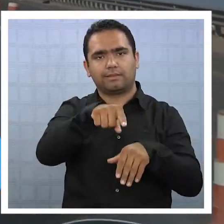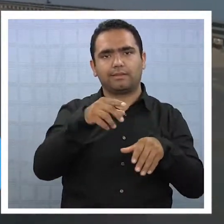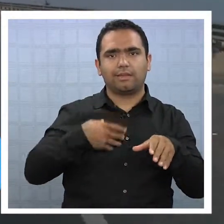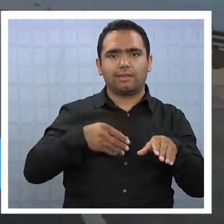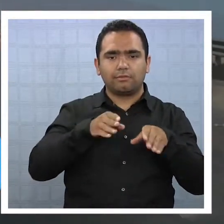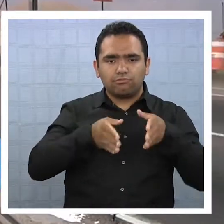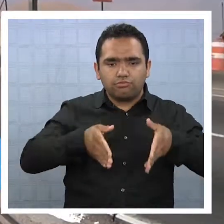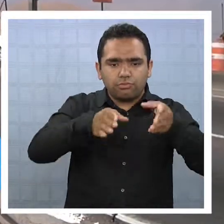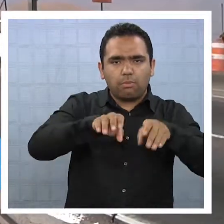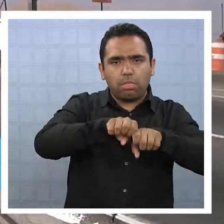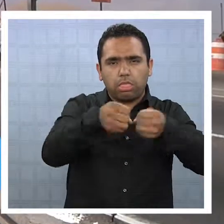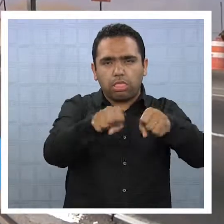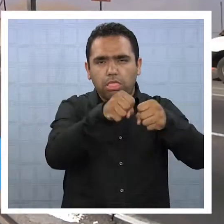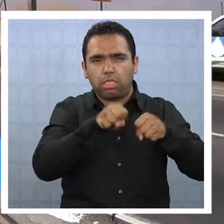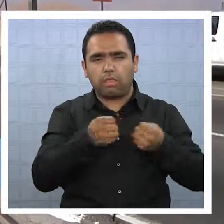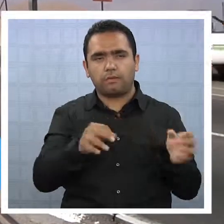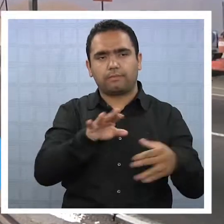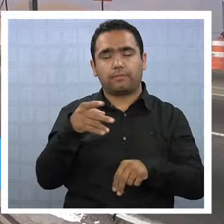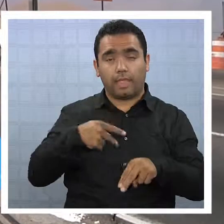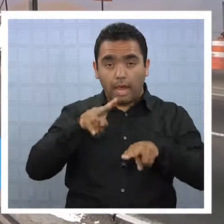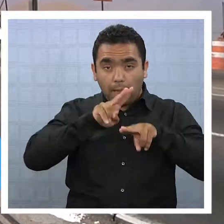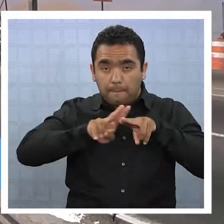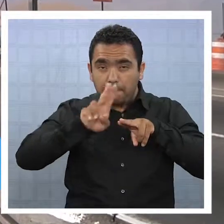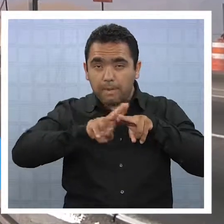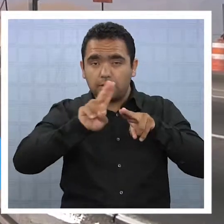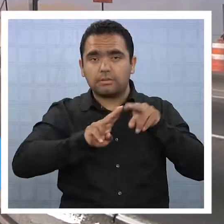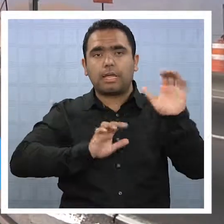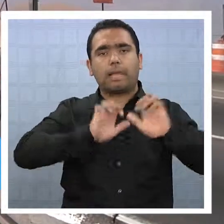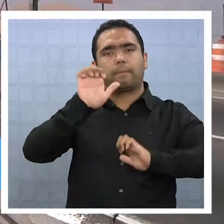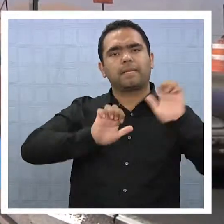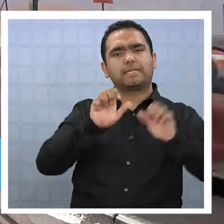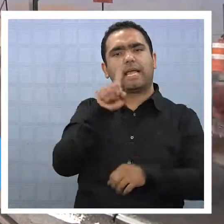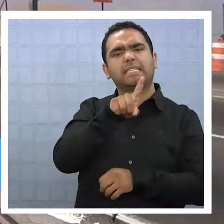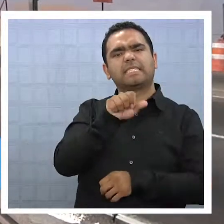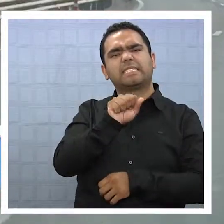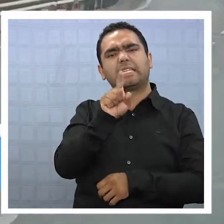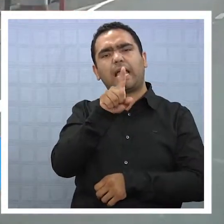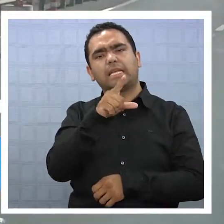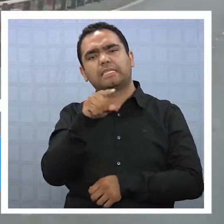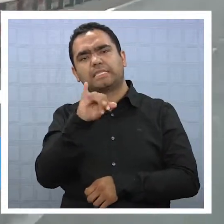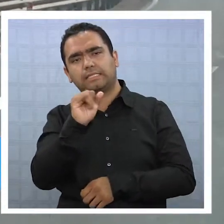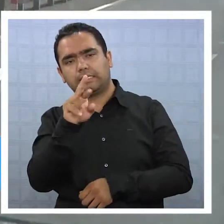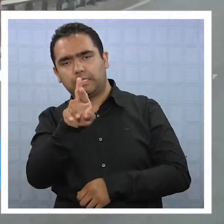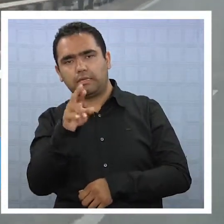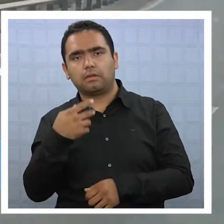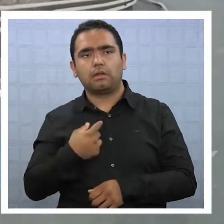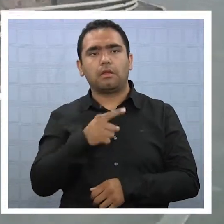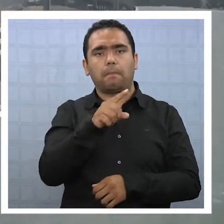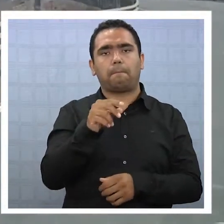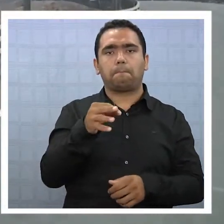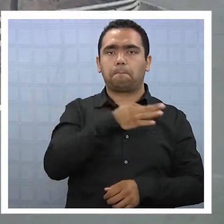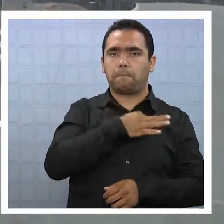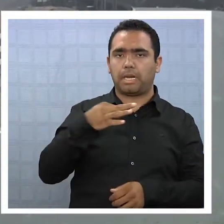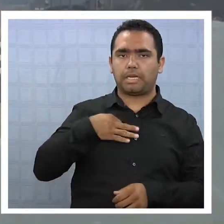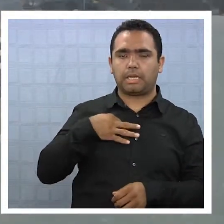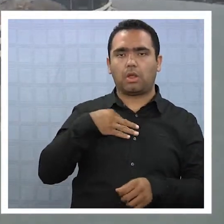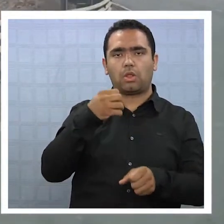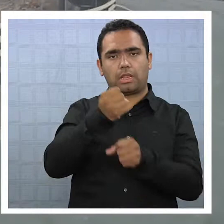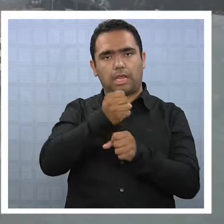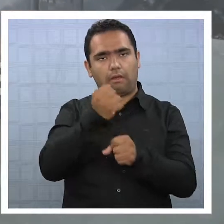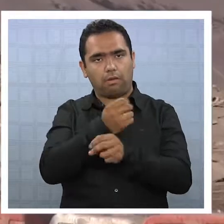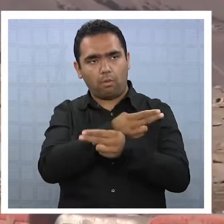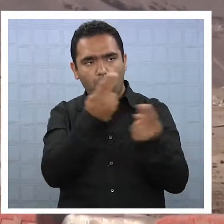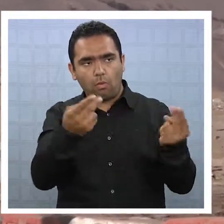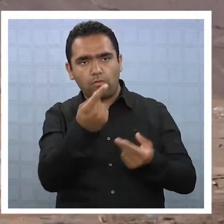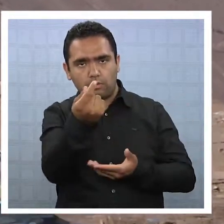1 de abril. Las reparaciones que realizará la empresa SACIR no tendrá costos para el Ministerio de Obras Públicas pues existen seguros comprometidos,